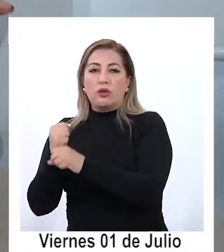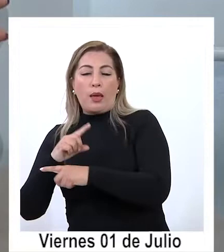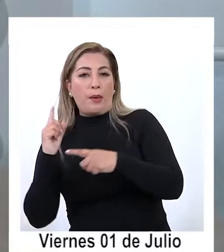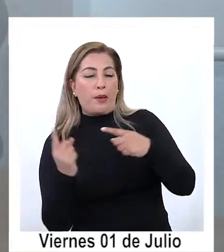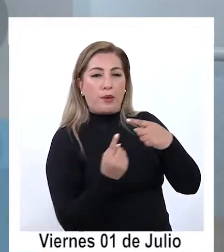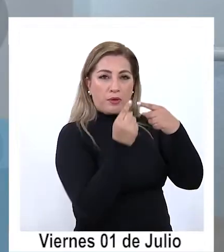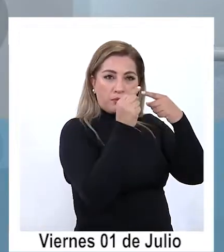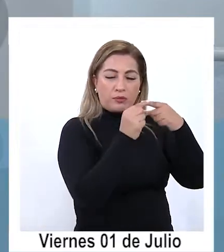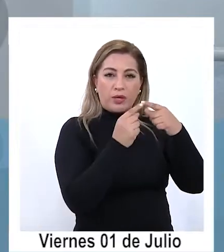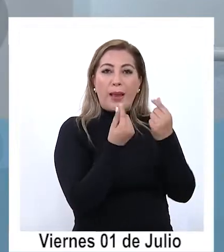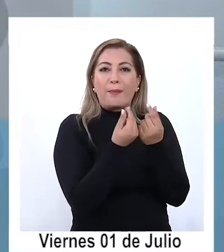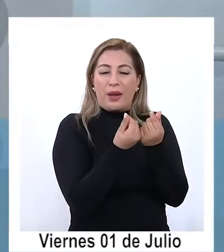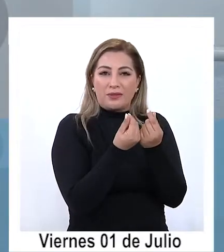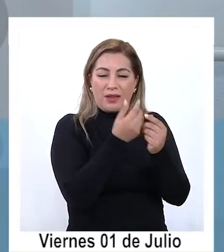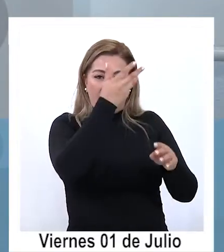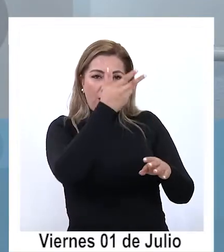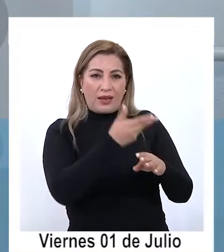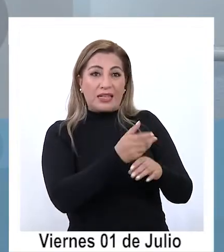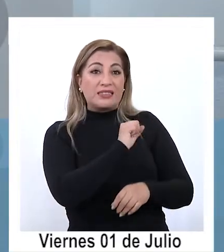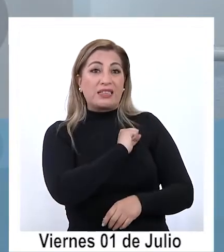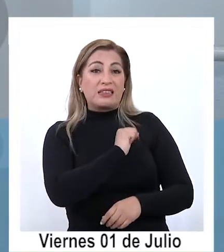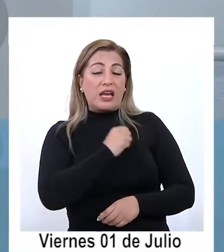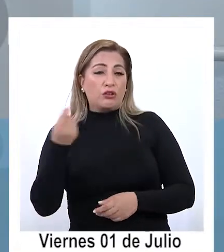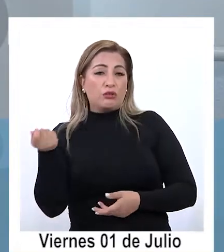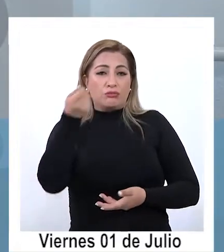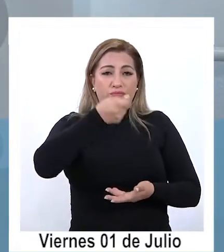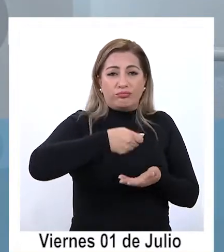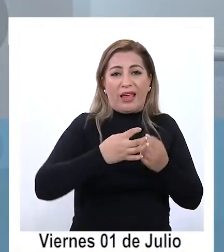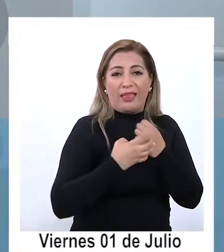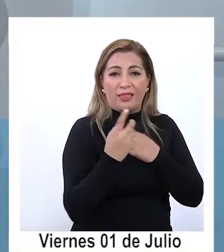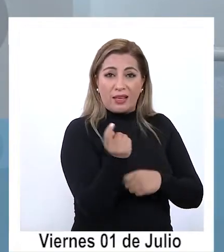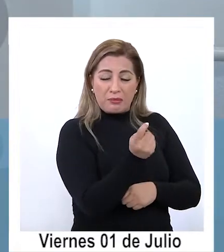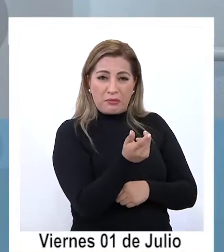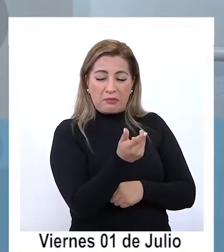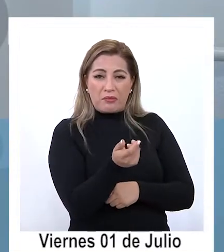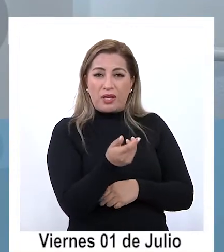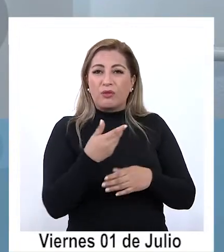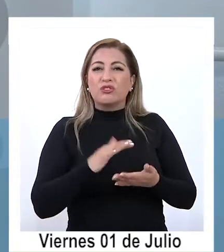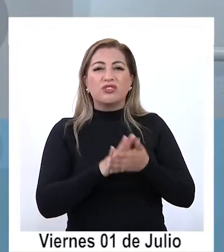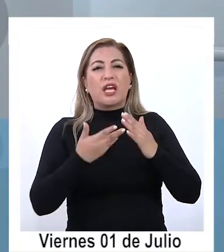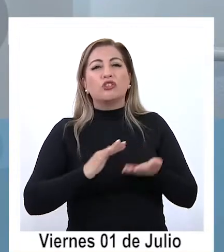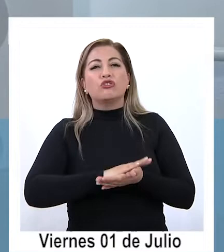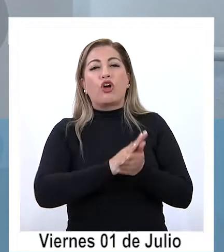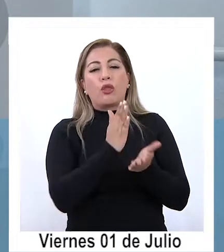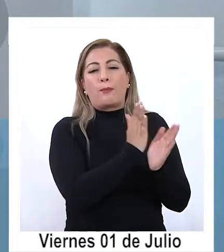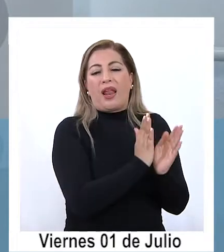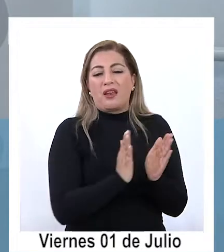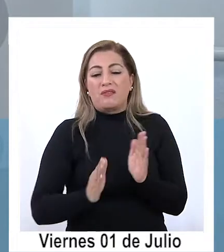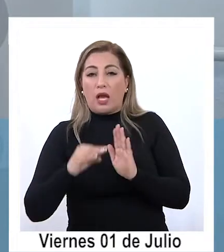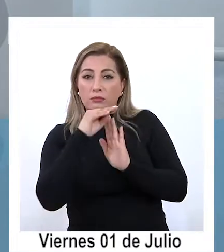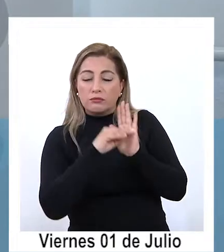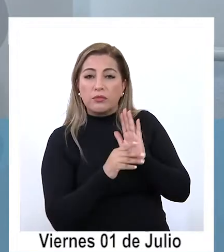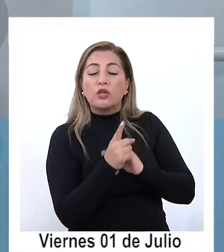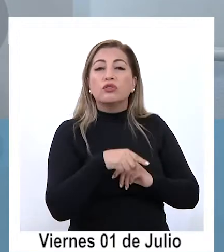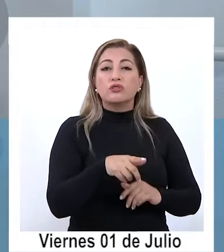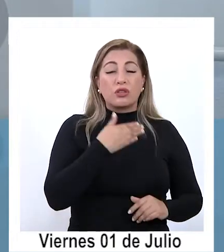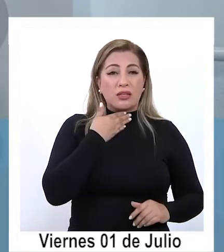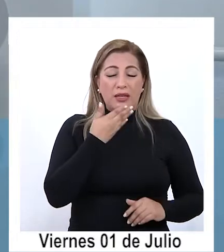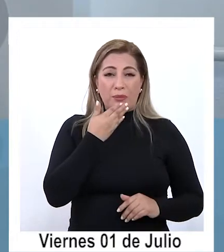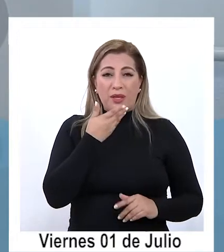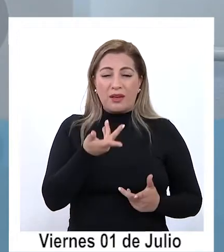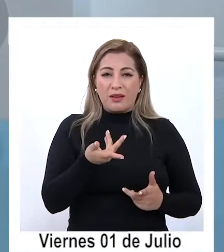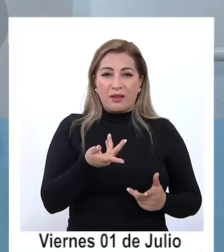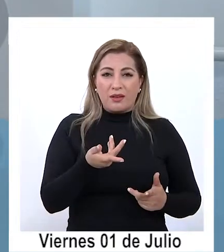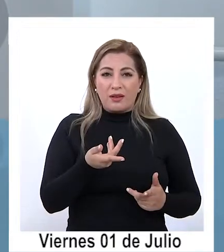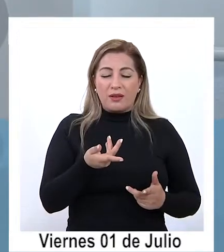en términos de recursos que viene de nivel central con los lineamientos que vienen dados de nivel central pero nosotros queremos insistir también en la